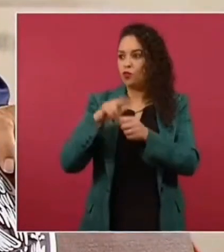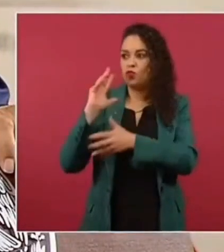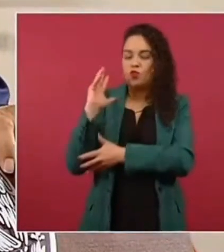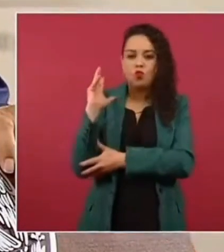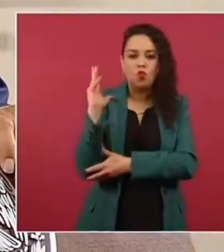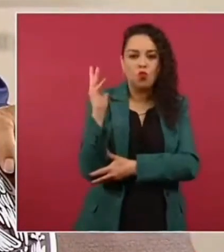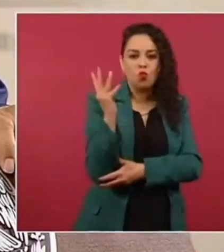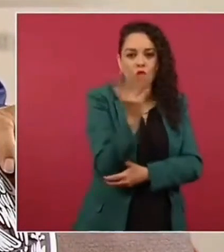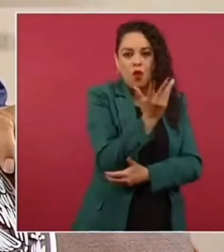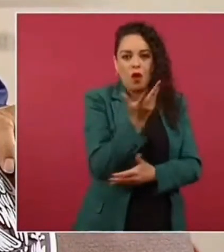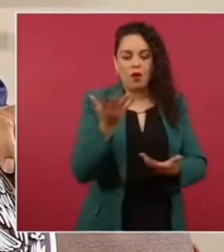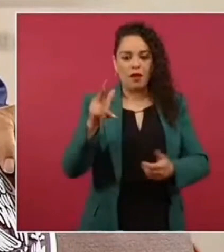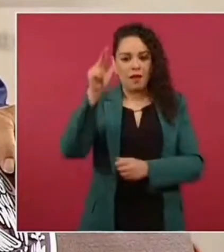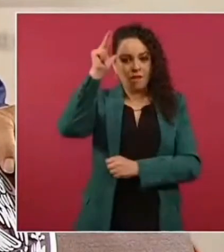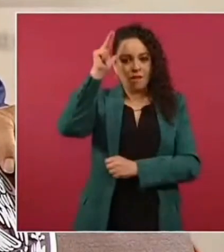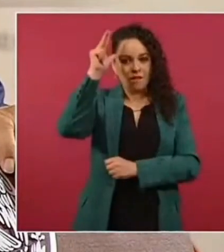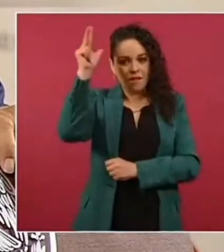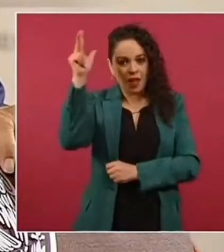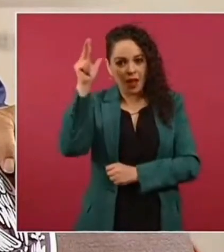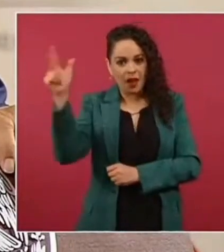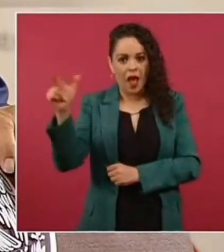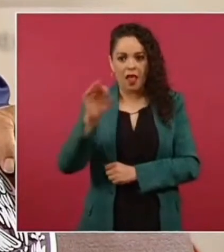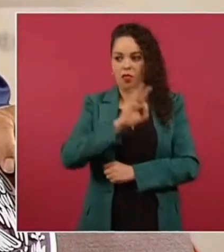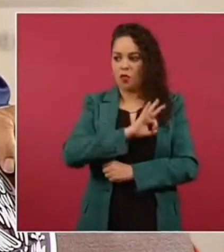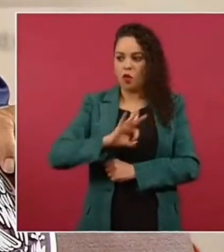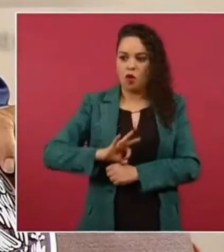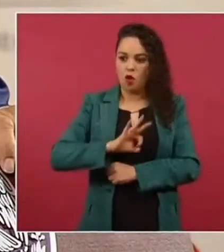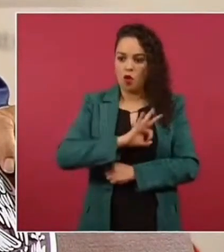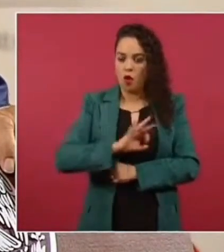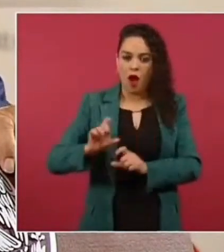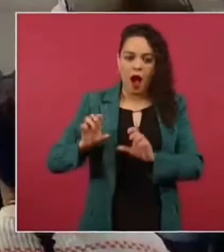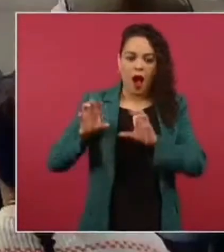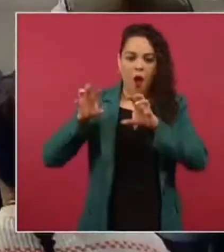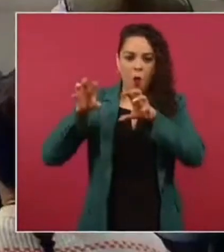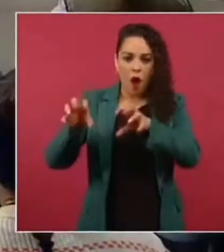venado jaguar pavo real